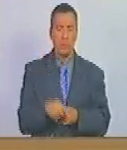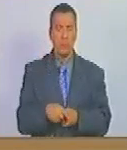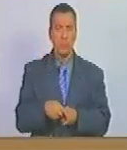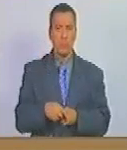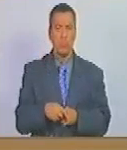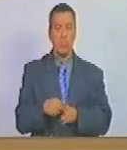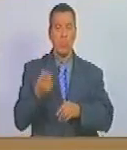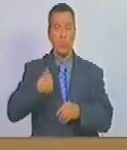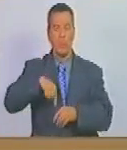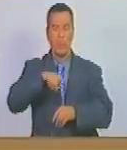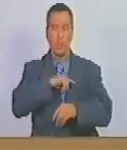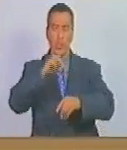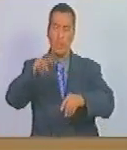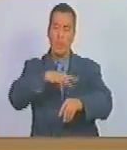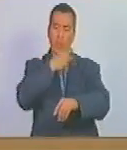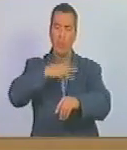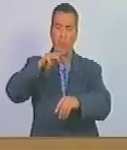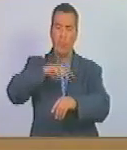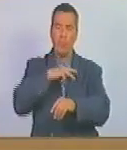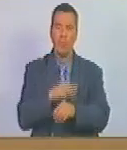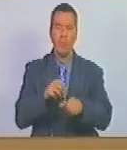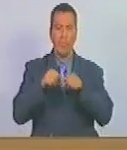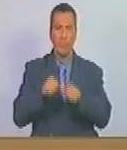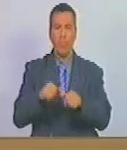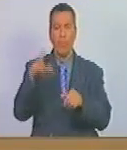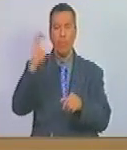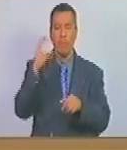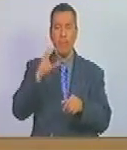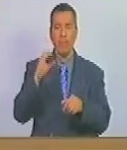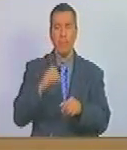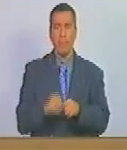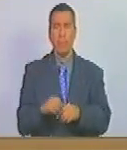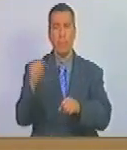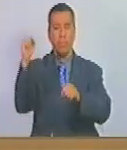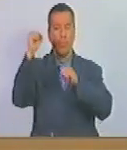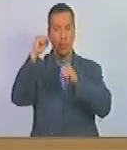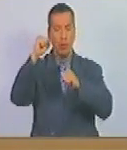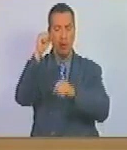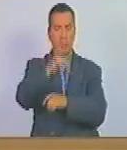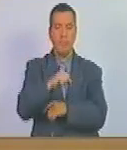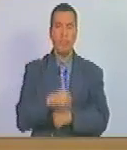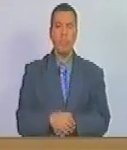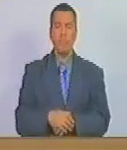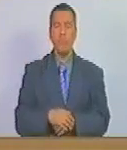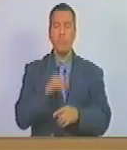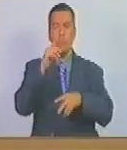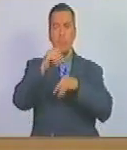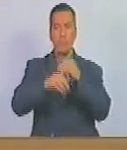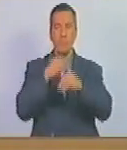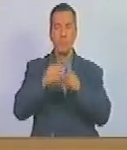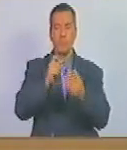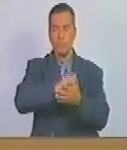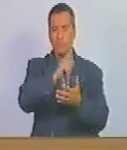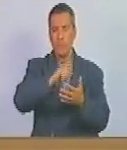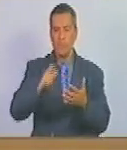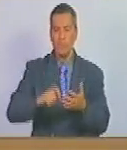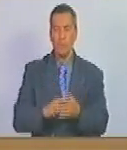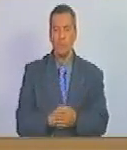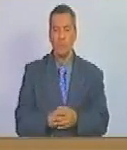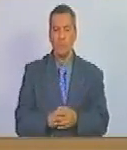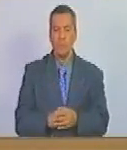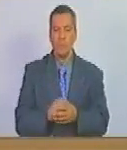nuestro himno se llama Caracas vencerá y fue compuesto por un